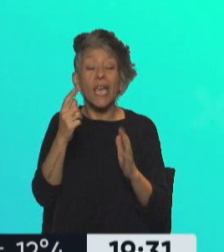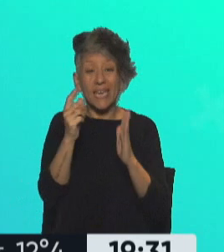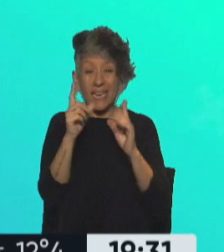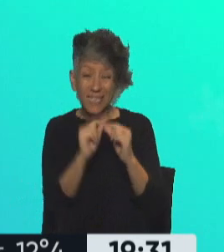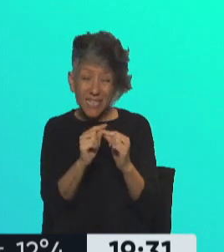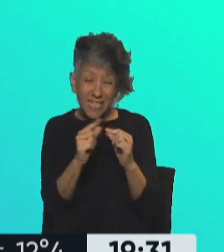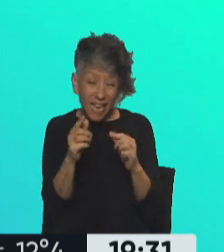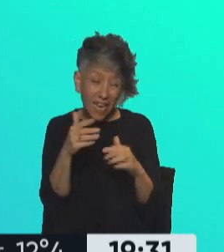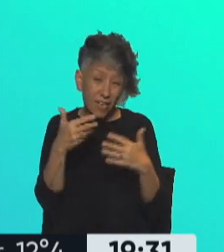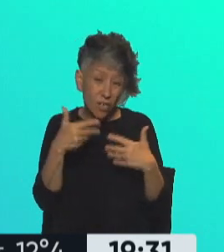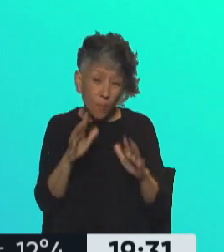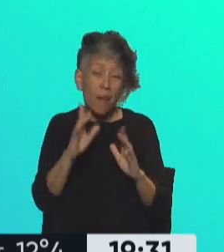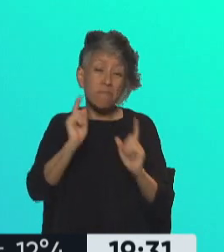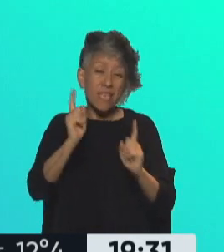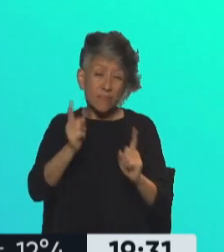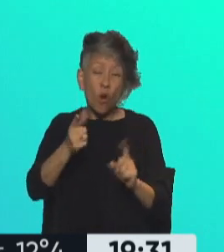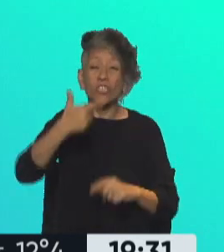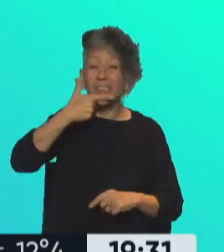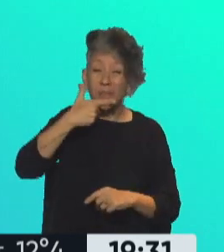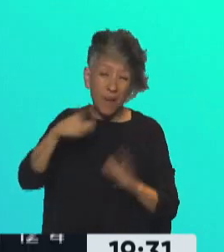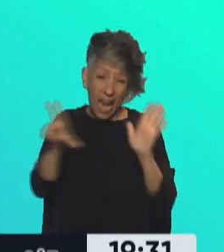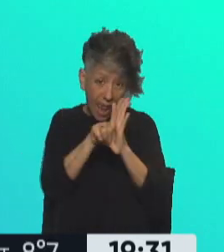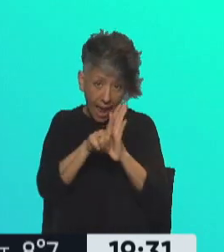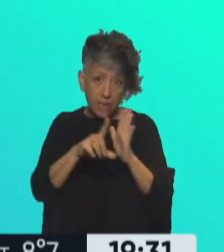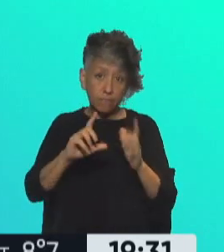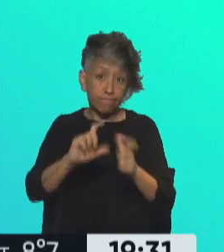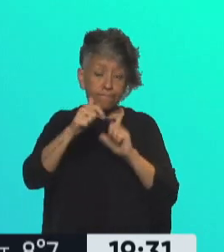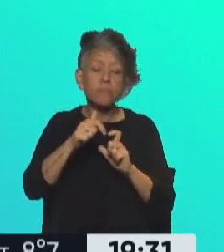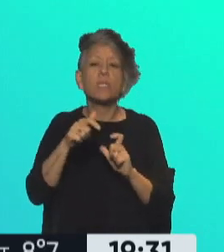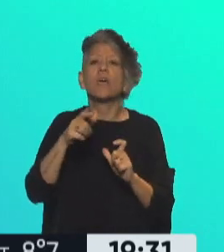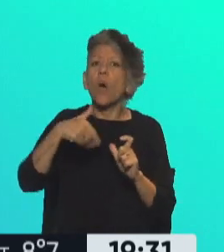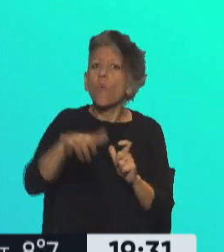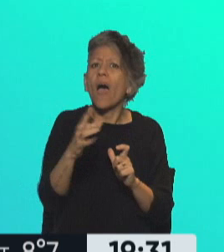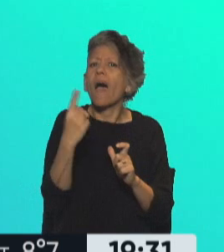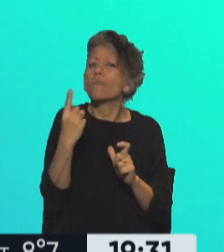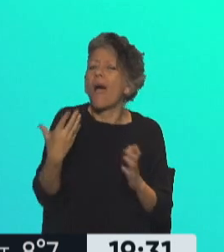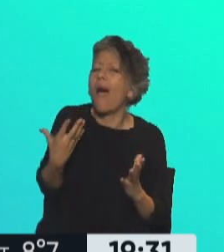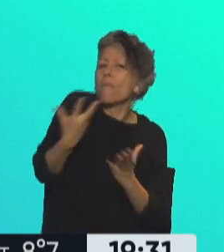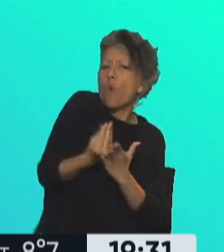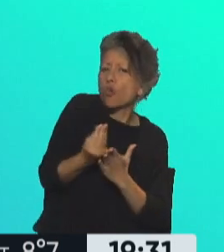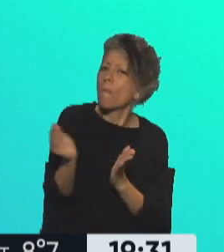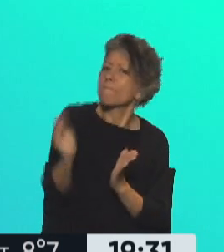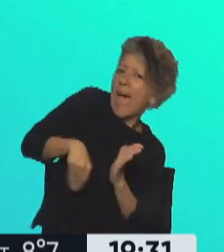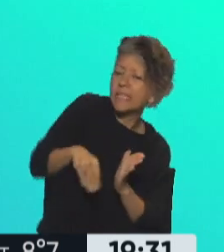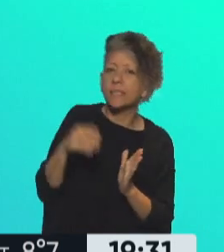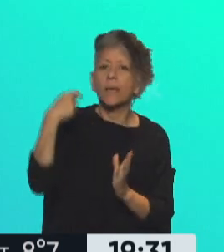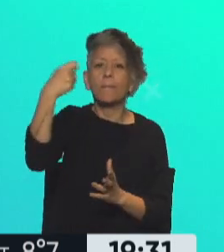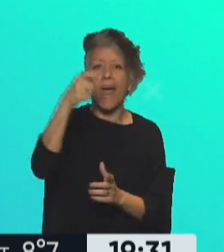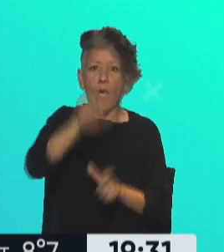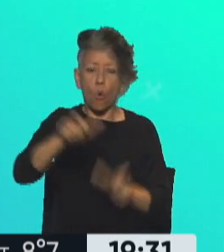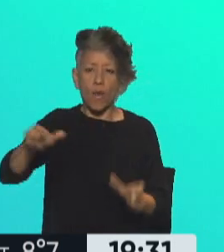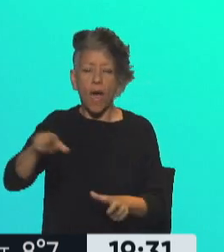de septiembre que llega por ley, un acompañamiento adicional a los jubilados. Anuncio que se va a hacer el